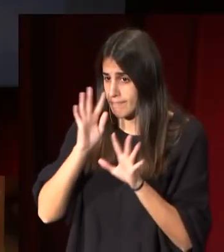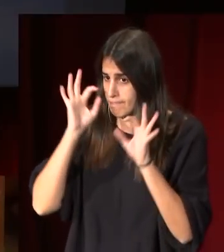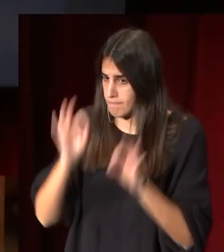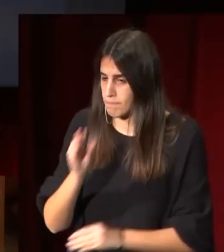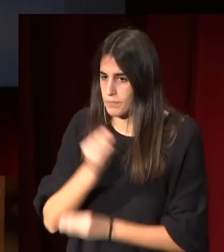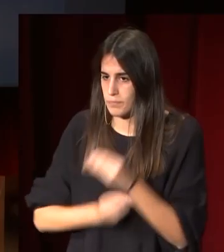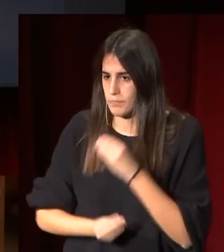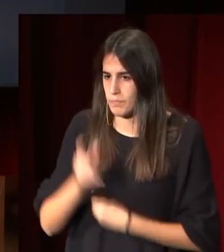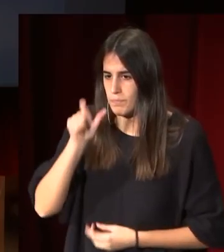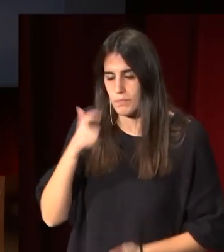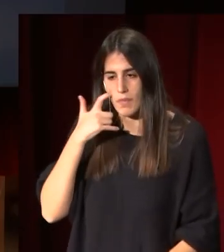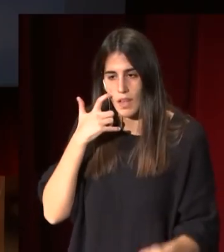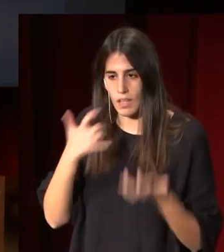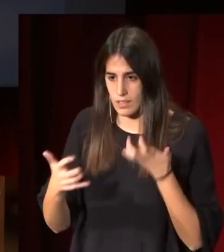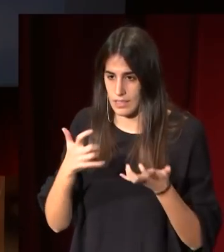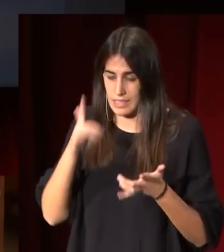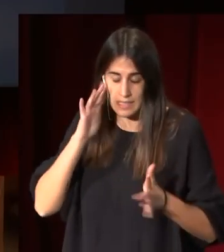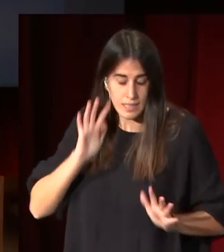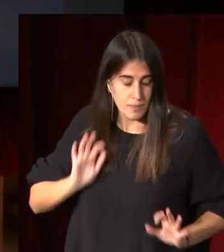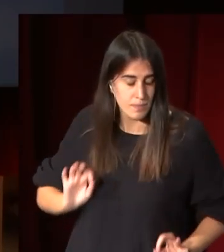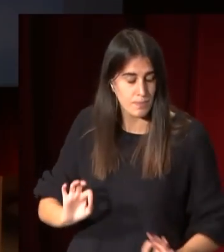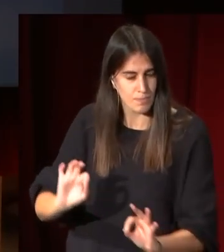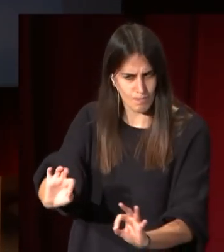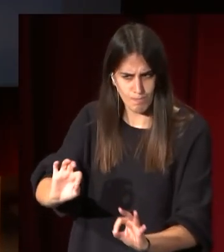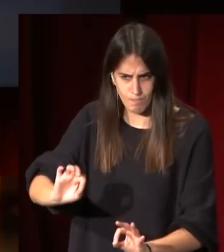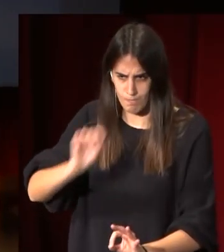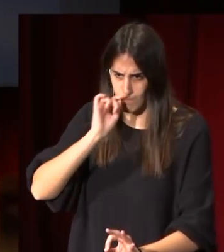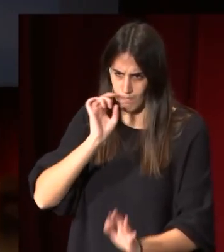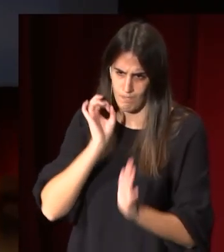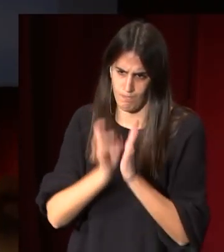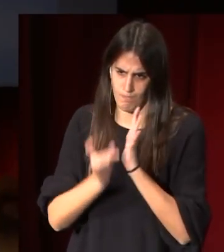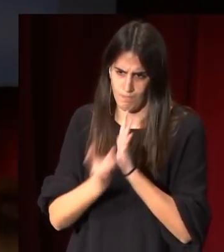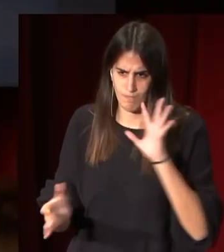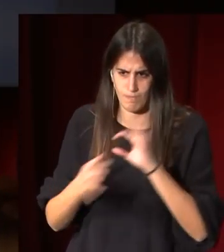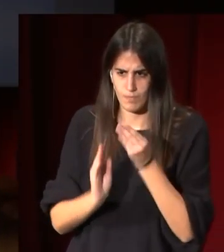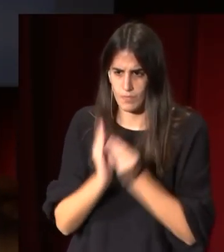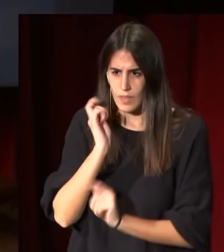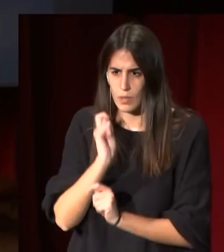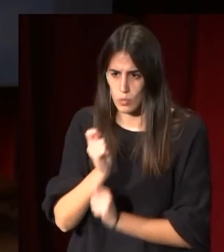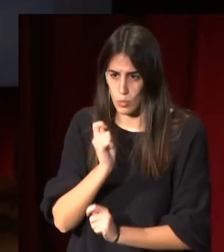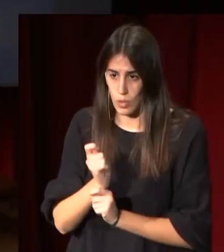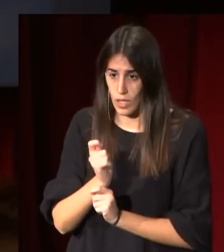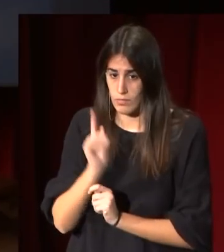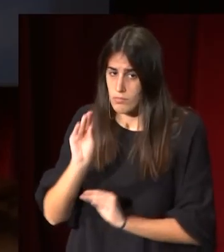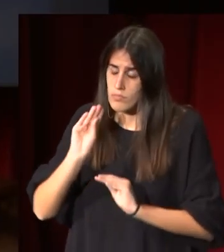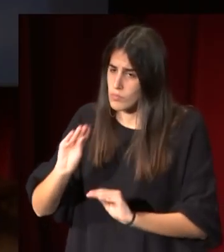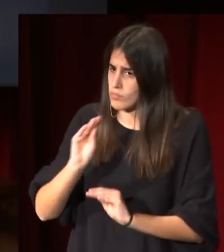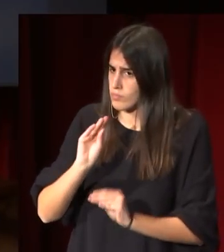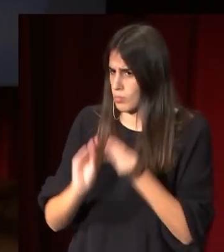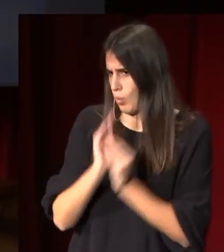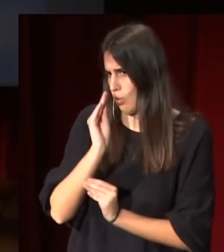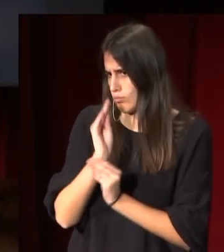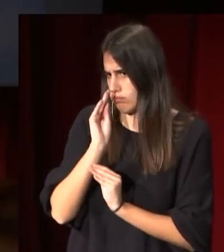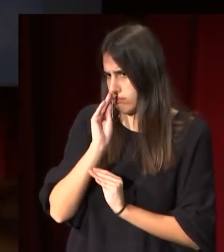del nacimiento de un artista especialmente dotado para la escultura que desarrolló una producción